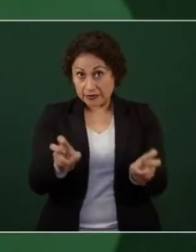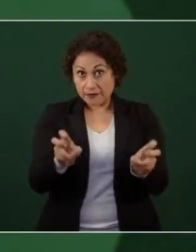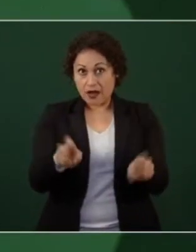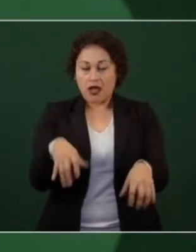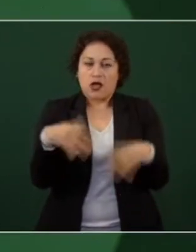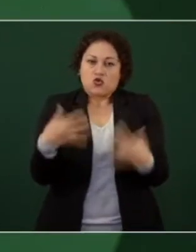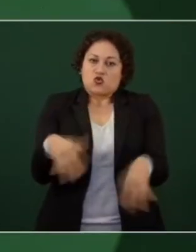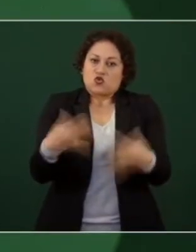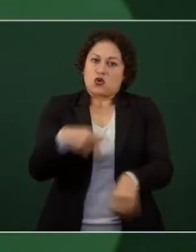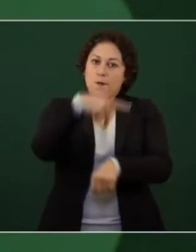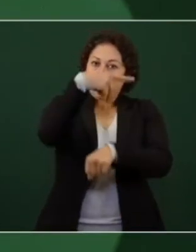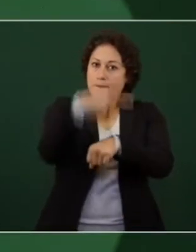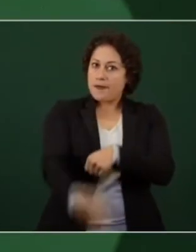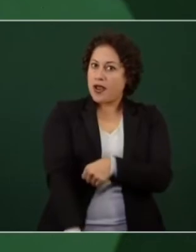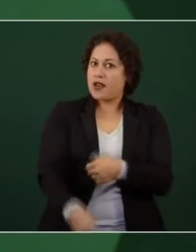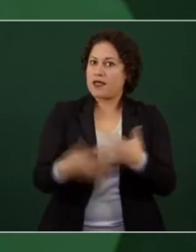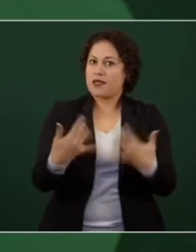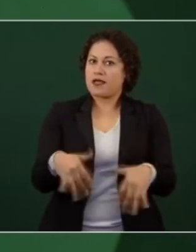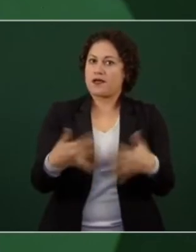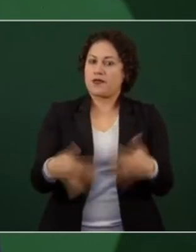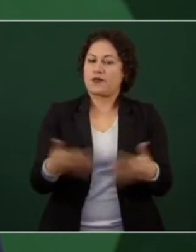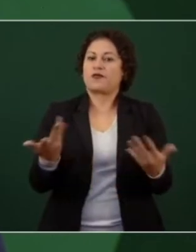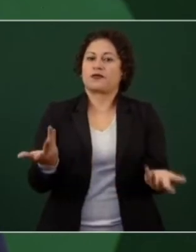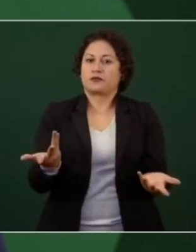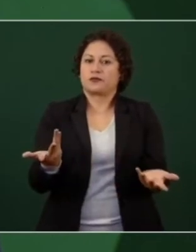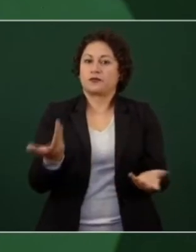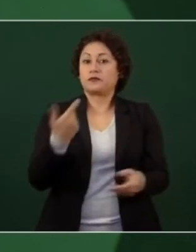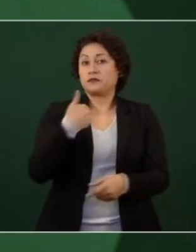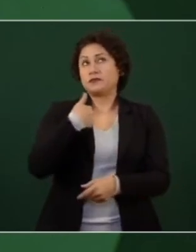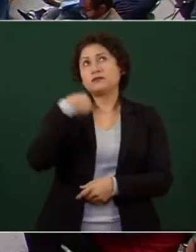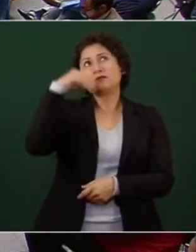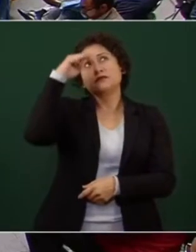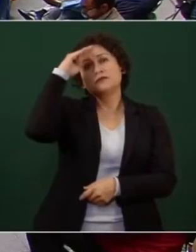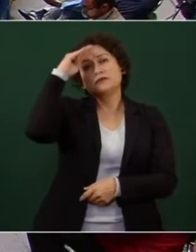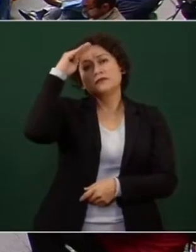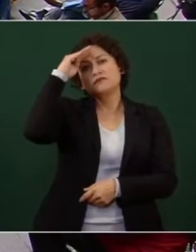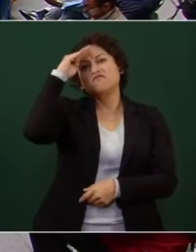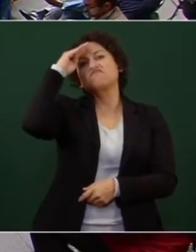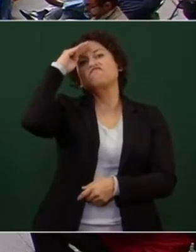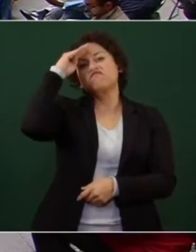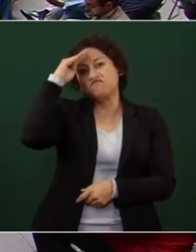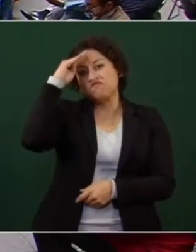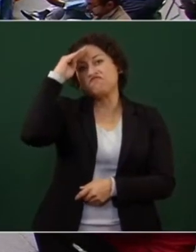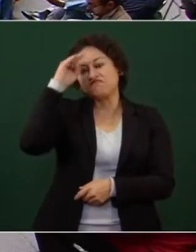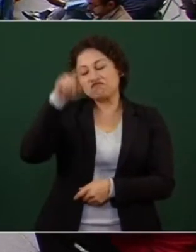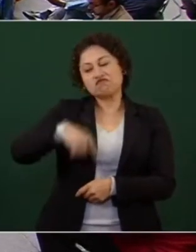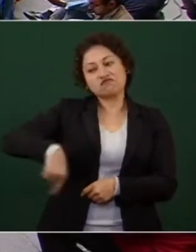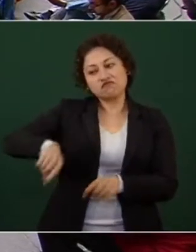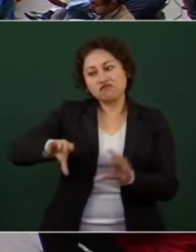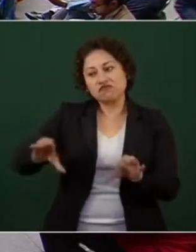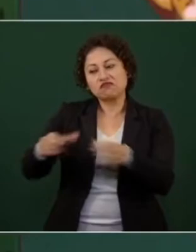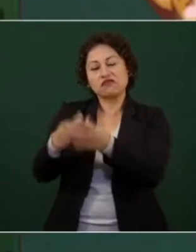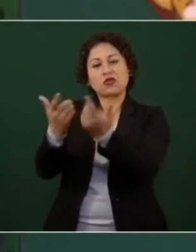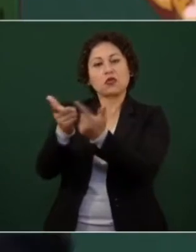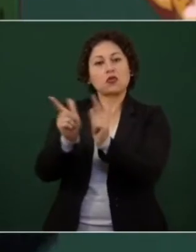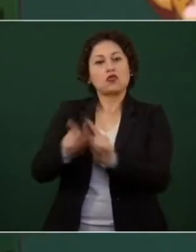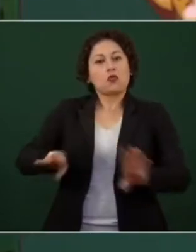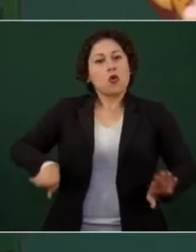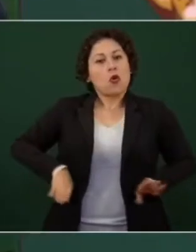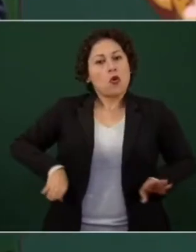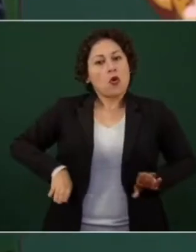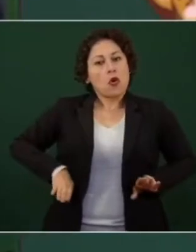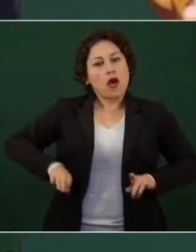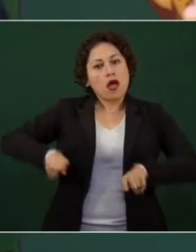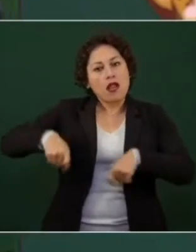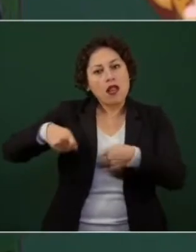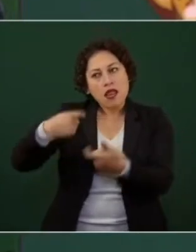y yo no descarto que el conservadurismo haga eso bueno lo han